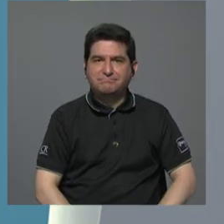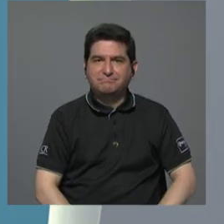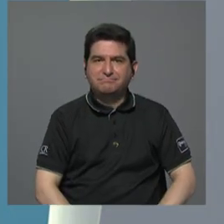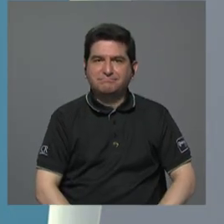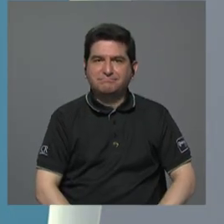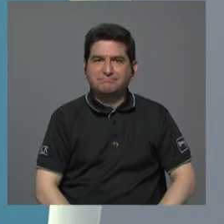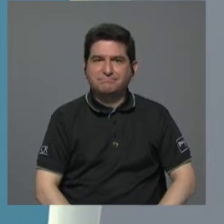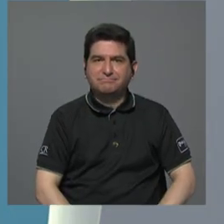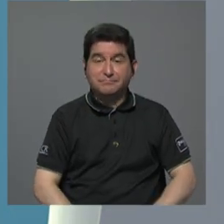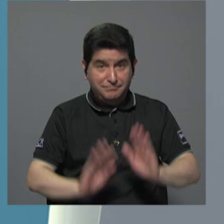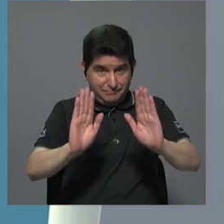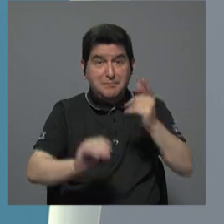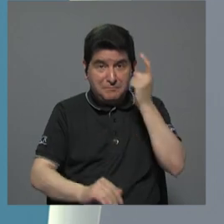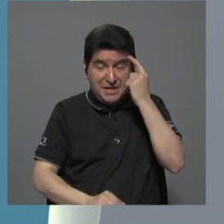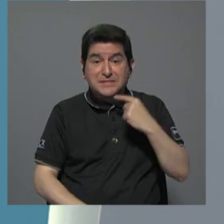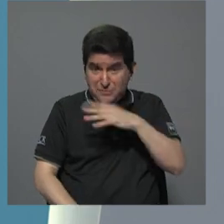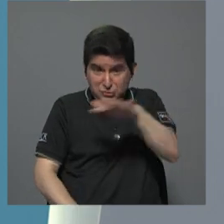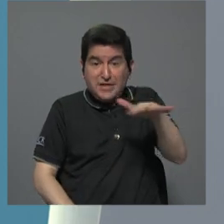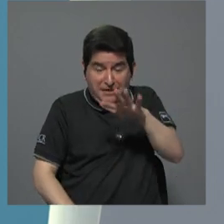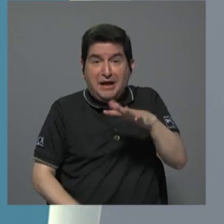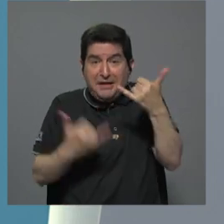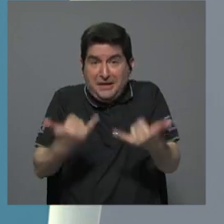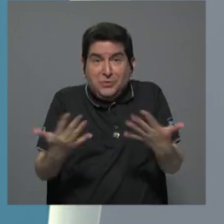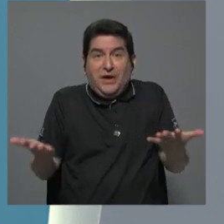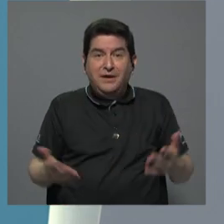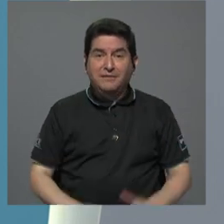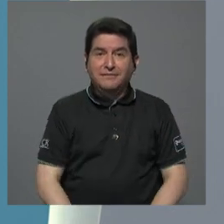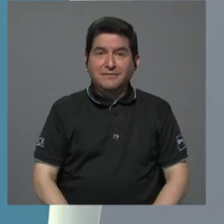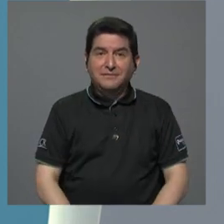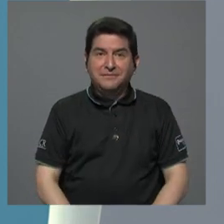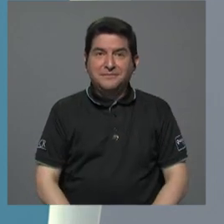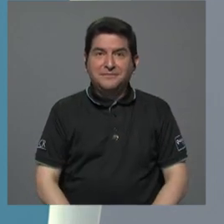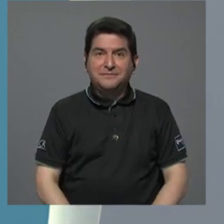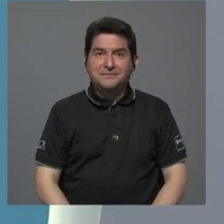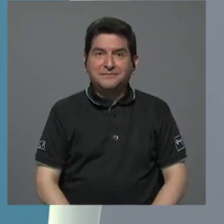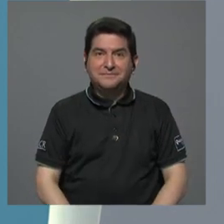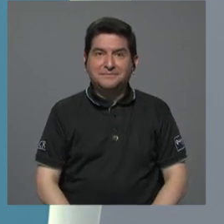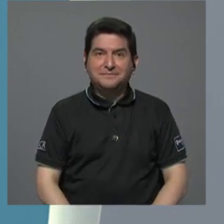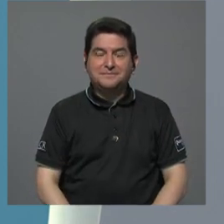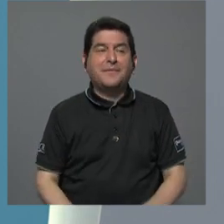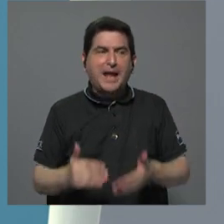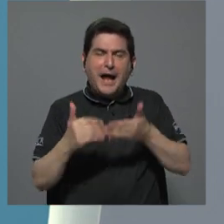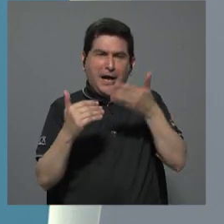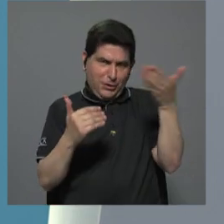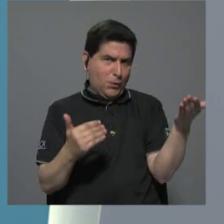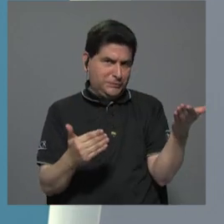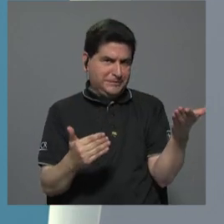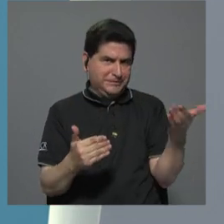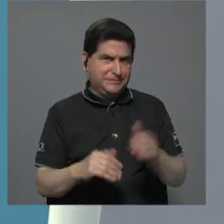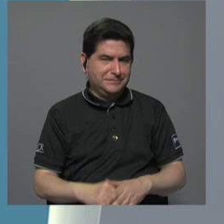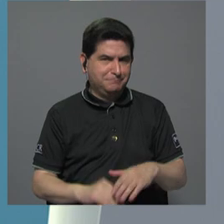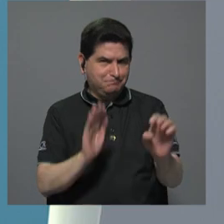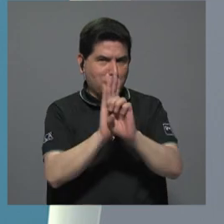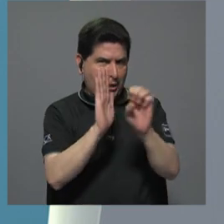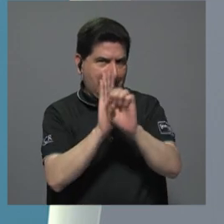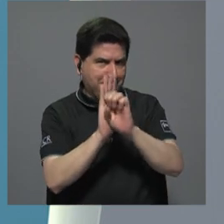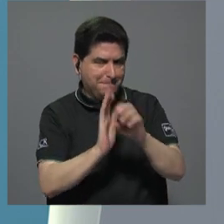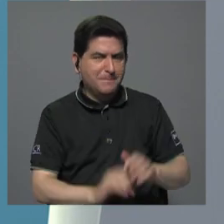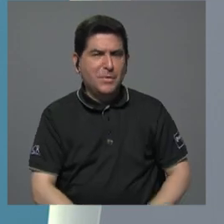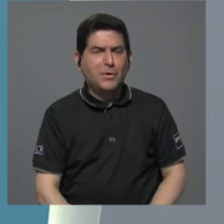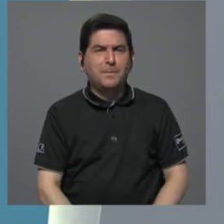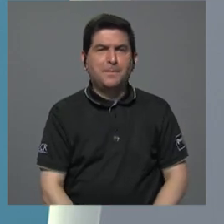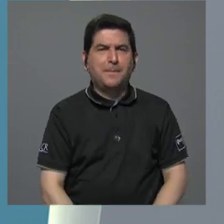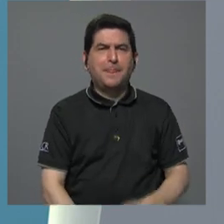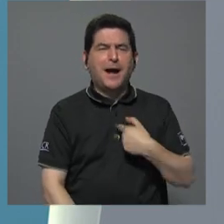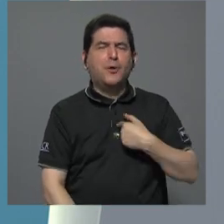tomémonos la cuchara de realidad donde estamos. Yo, vea, hay cosas que, por ejemplo, le